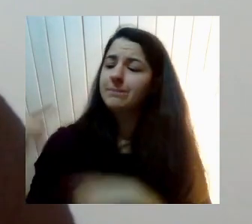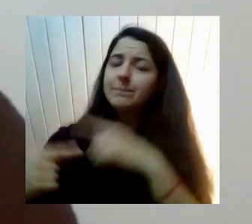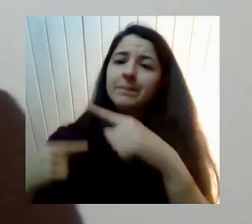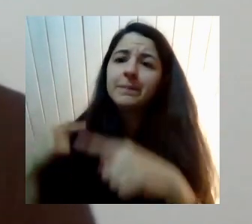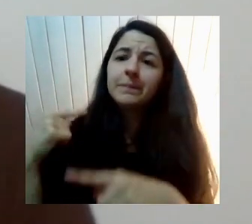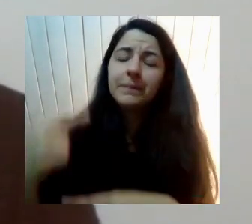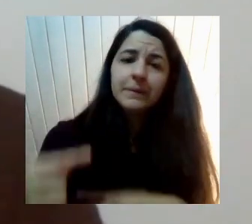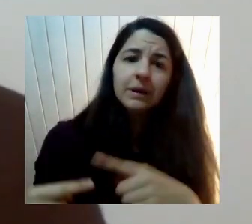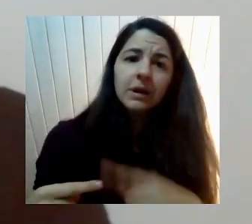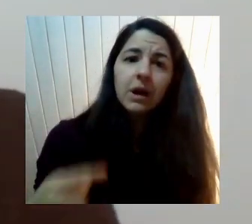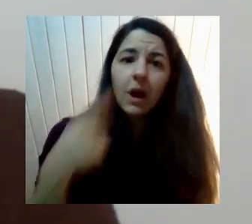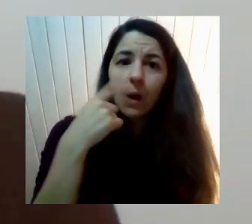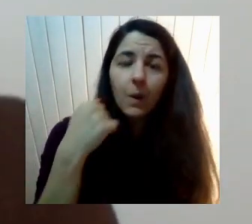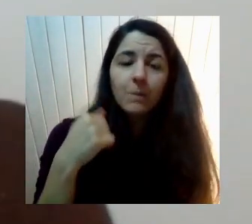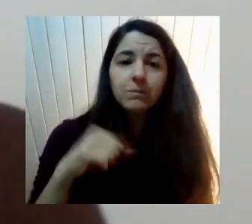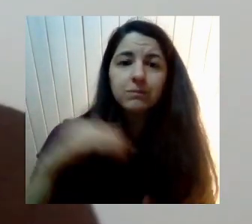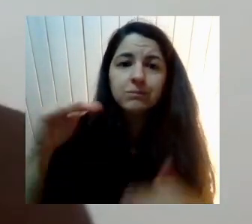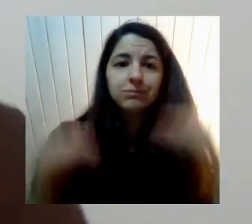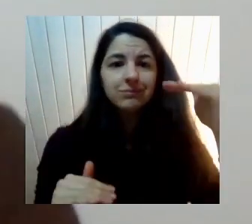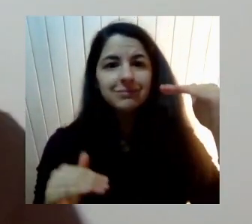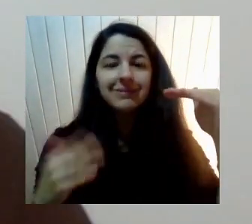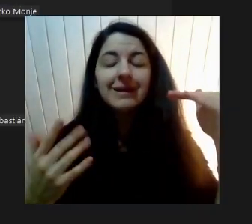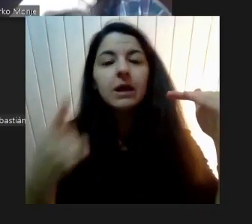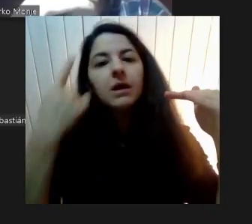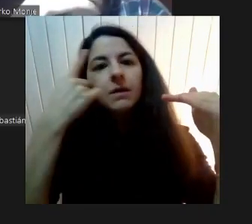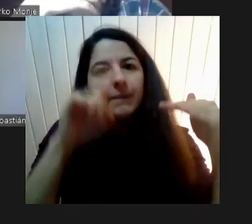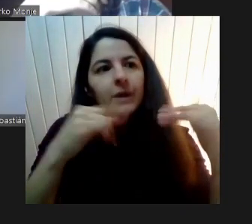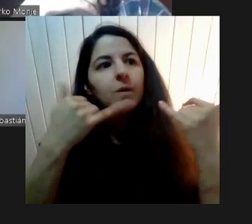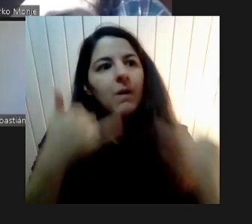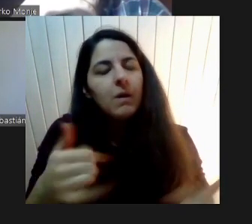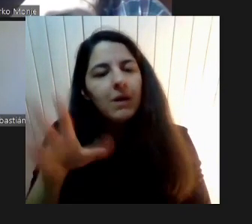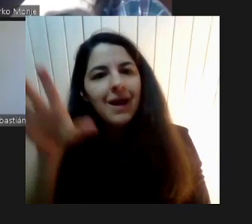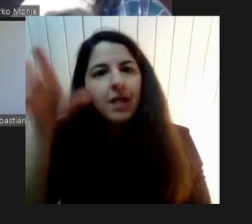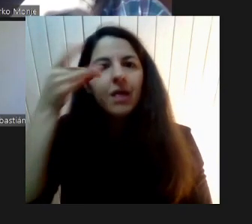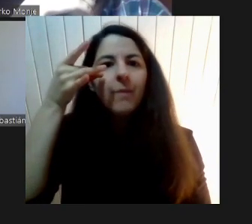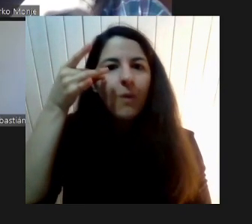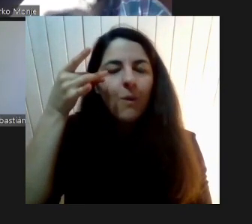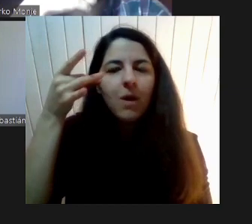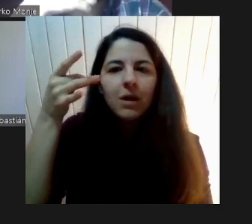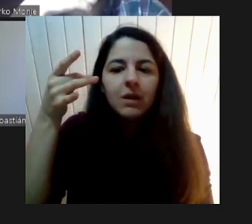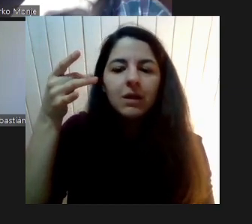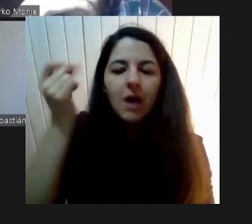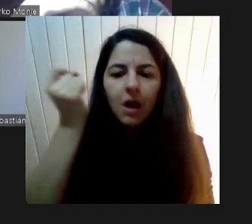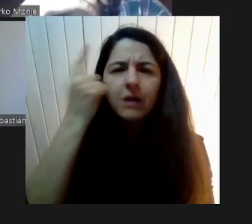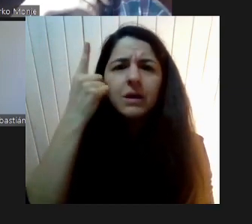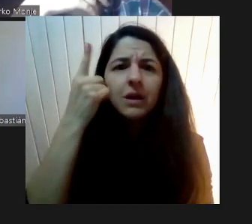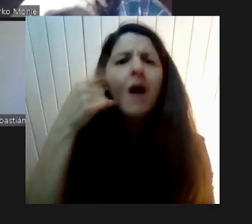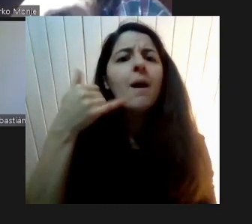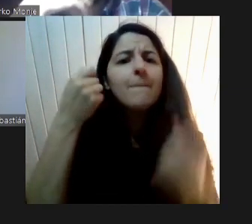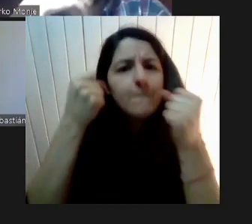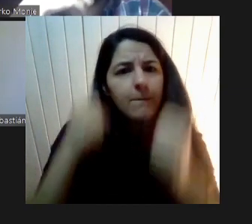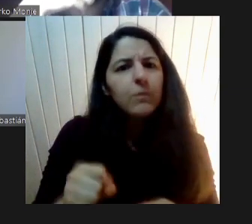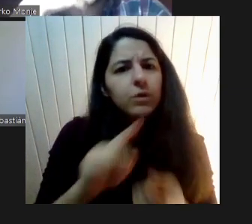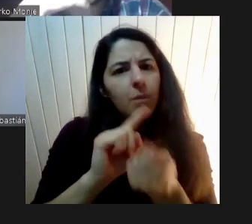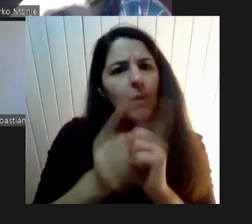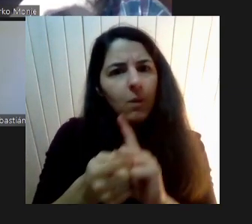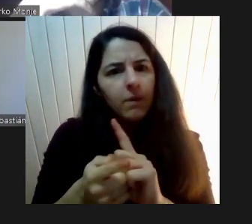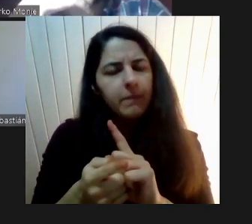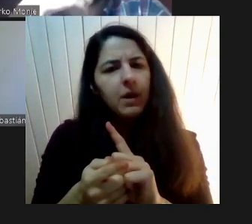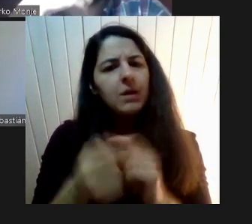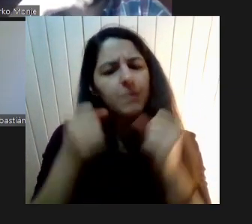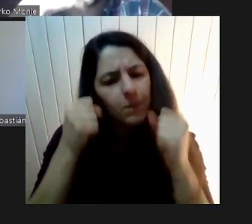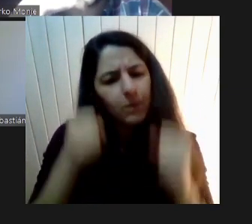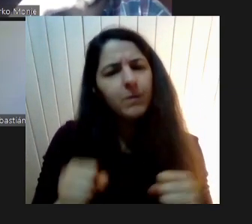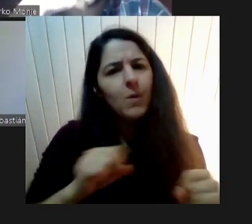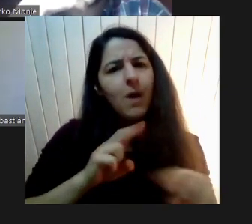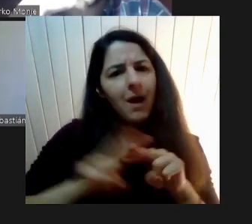Y nos empezamos a dar cuenta Que hay algo Que hacer Que hay algo Que hacer Respecto de eso En las últimas encuestas Que hace